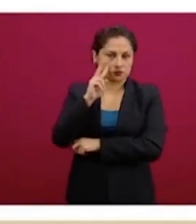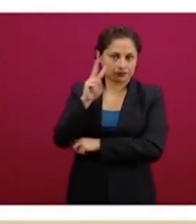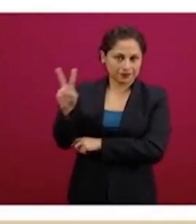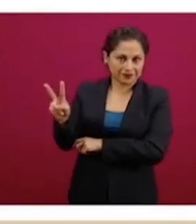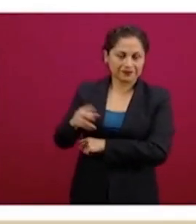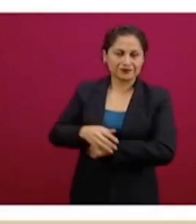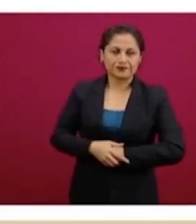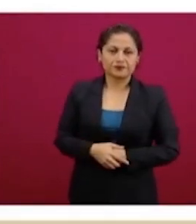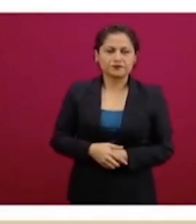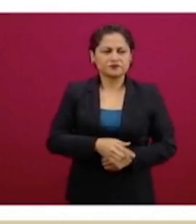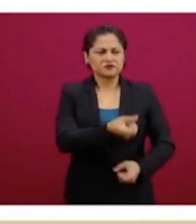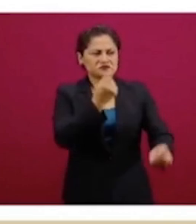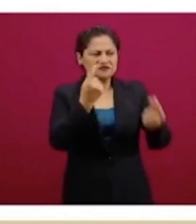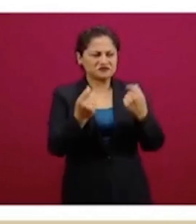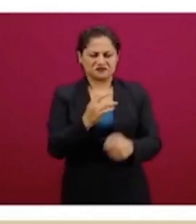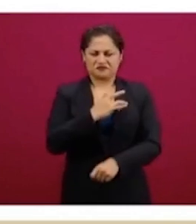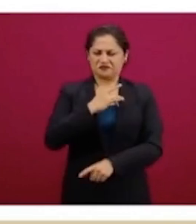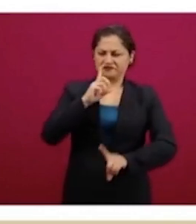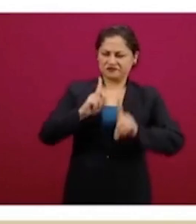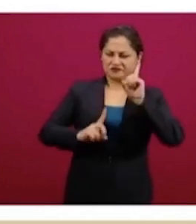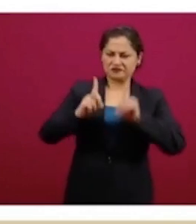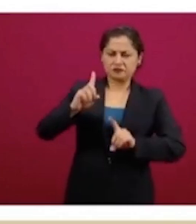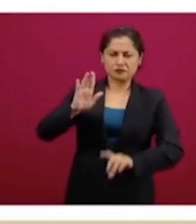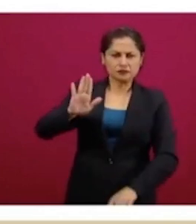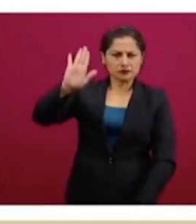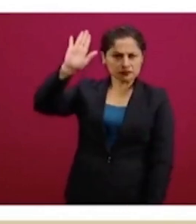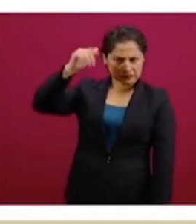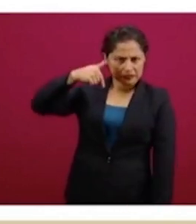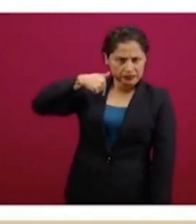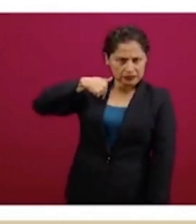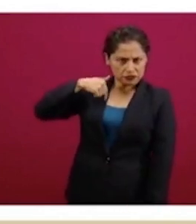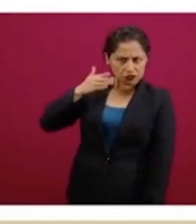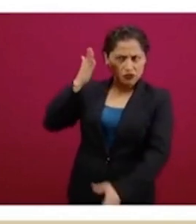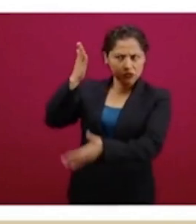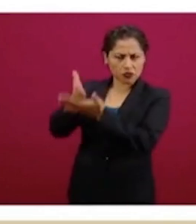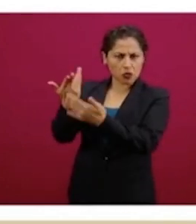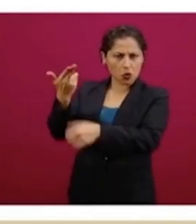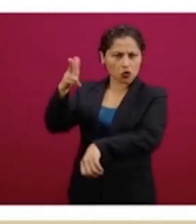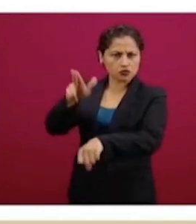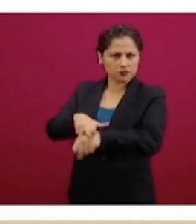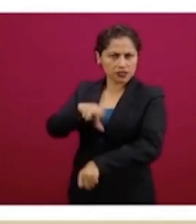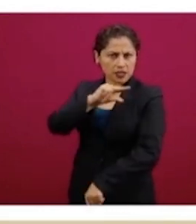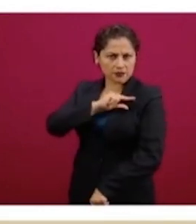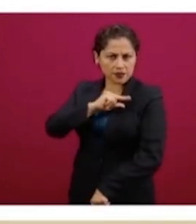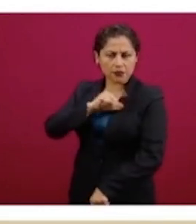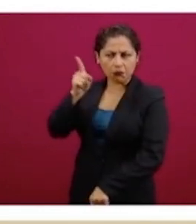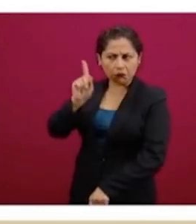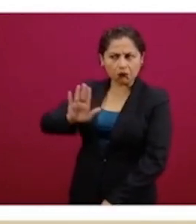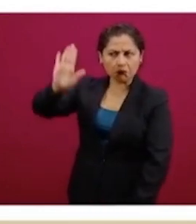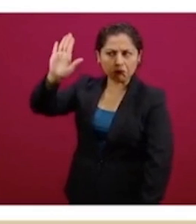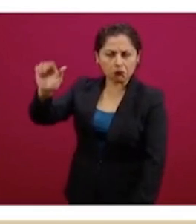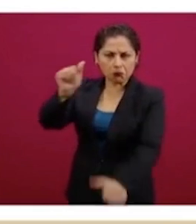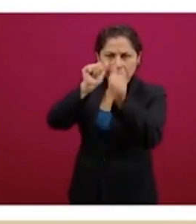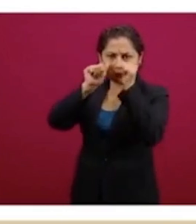oiga, ¿puedo yo ir a un hospital privado para pedir que me atiendan? Les vamos a pedir llamar a este número para que tengamos